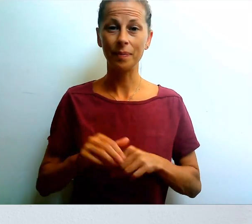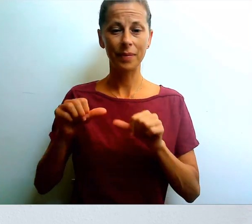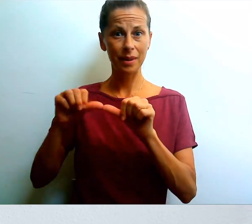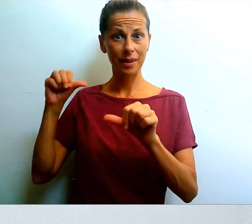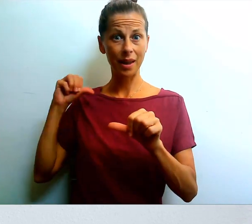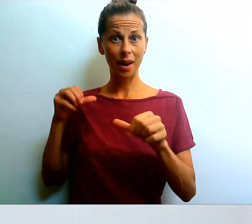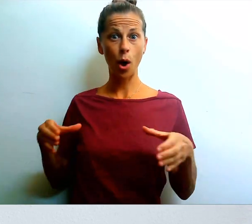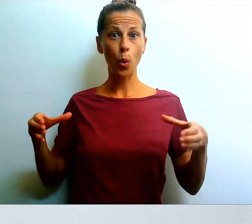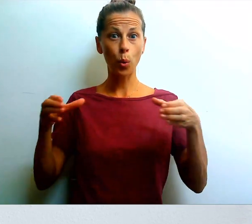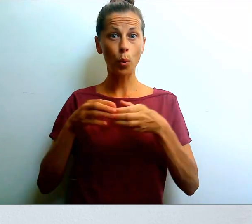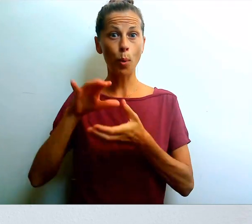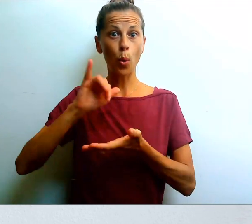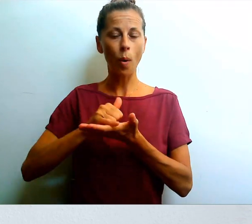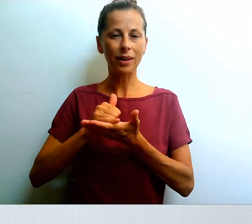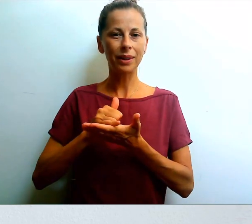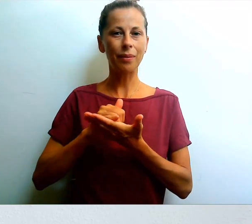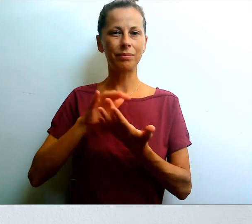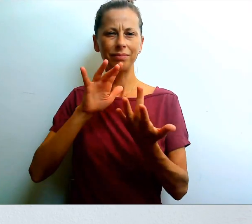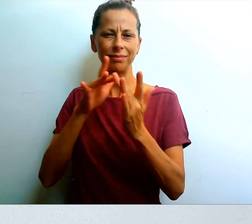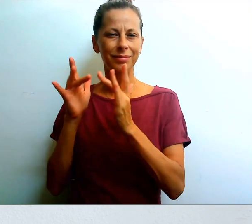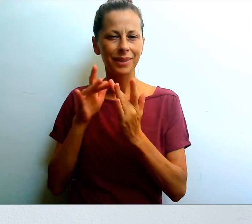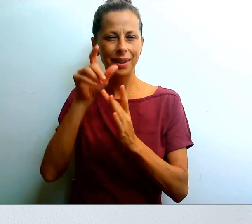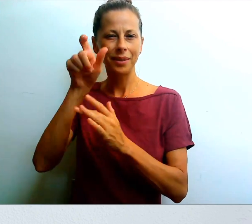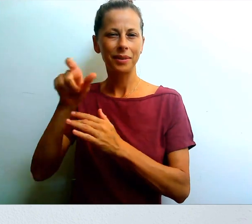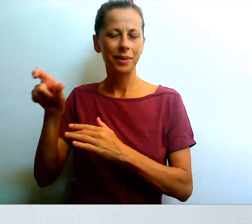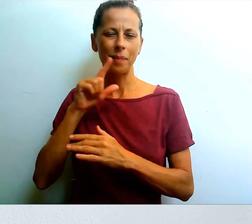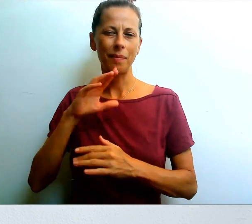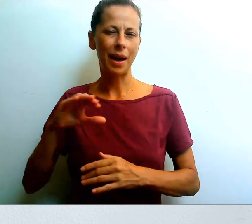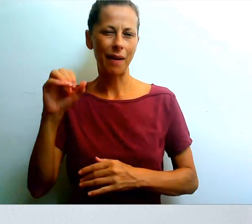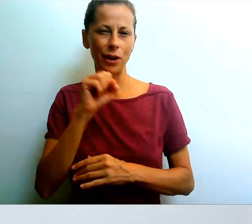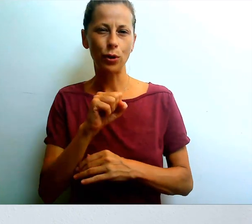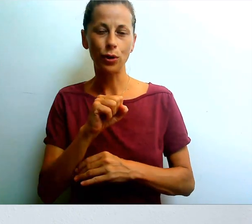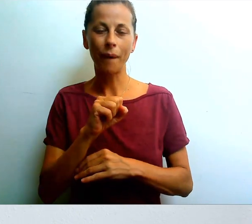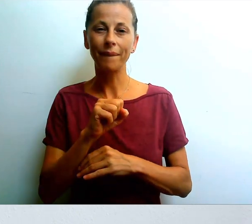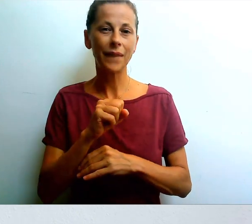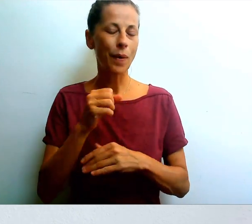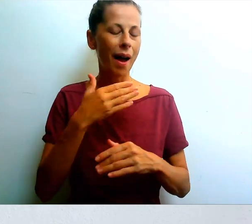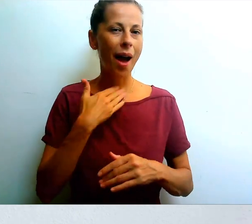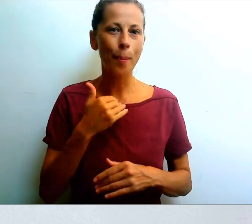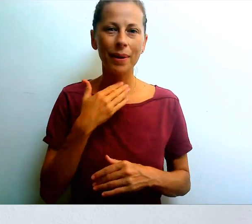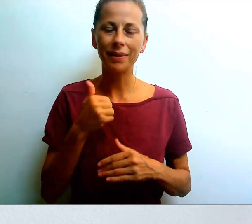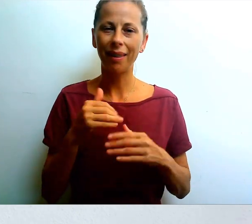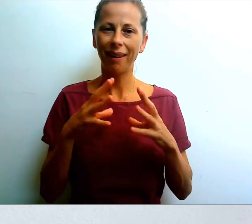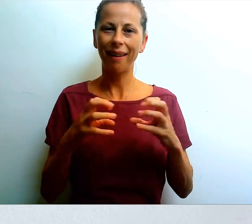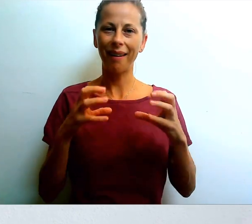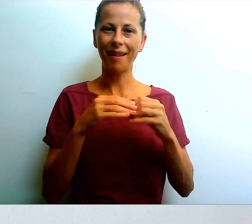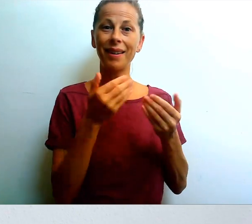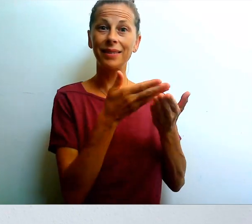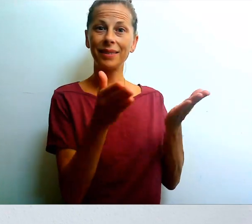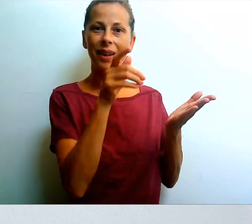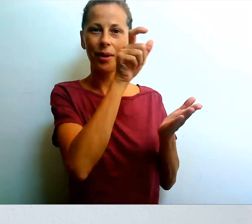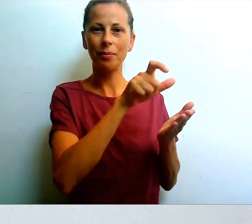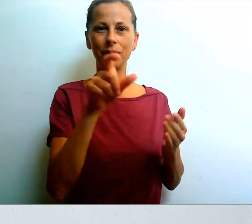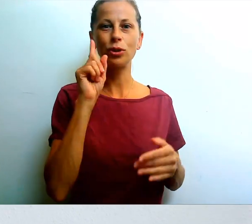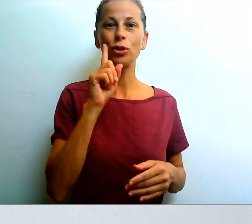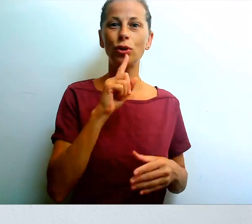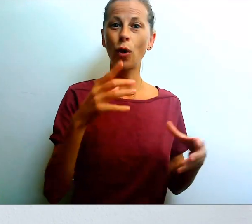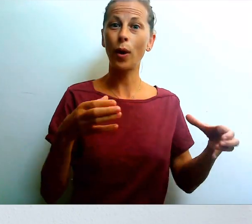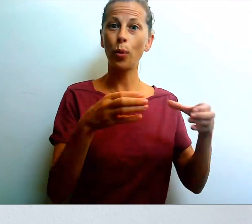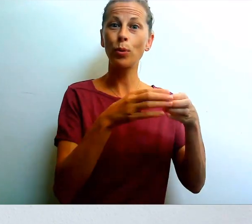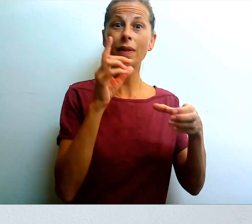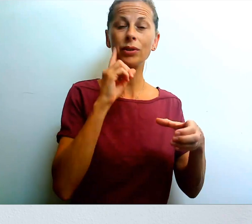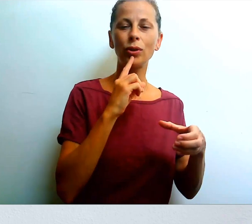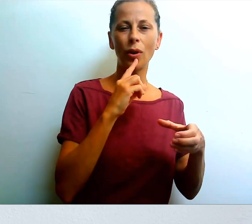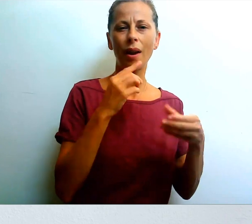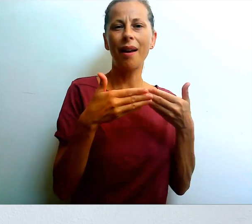maravillosos, como no puede ser de otra manera y estamos deseando el poder compartirlos también con la comunidad fantástica de